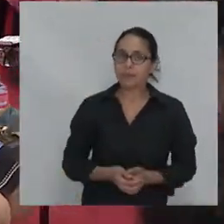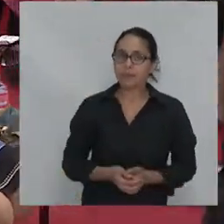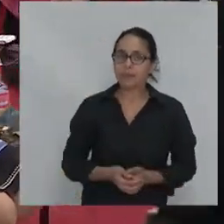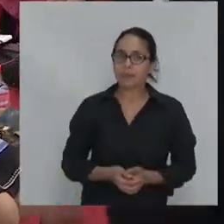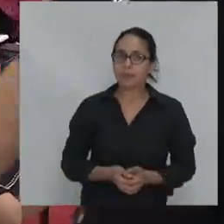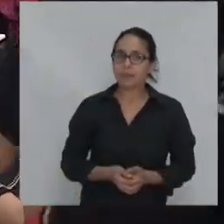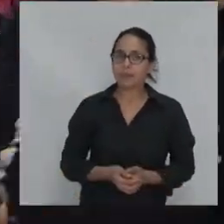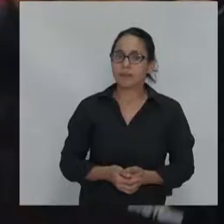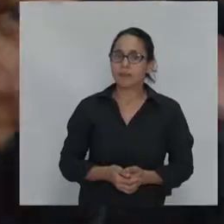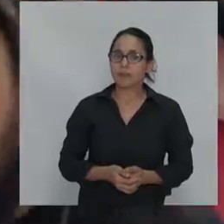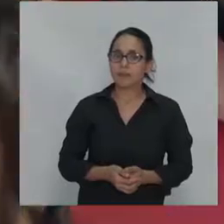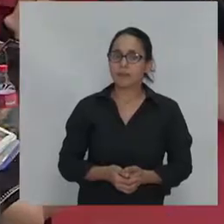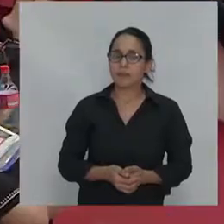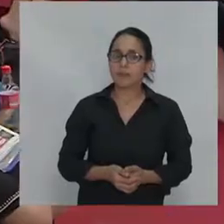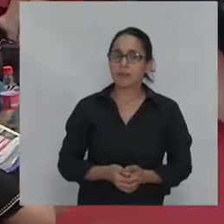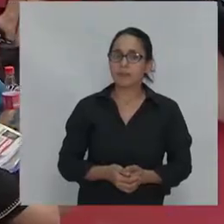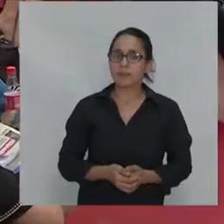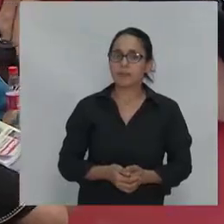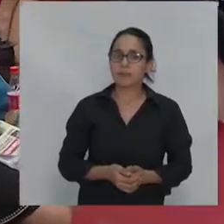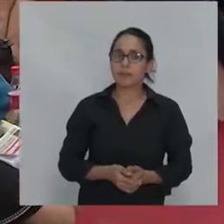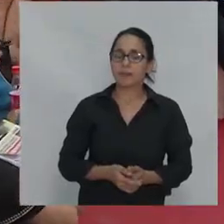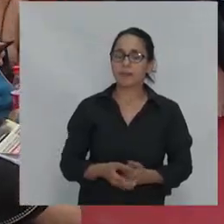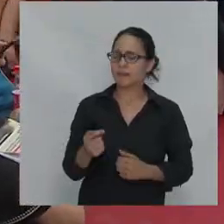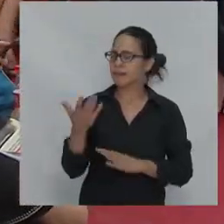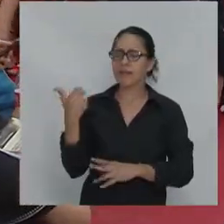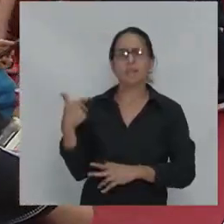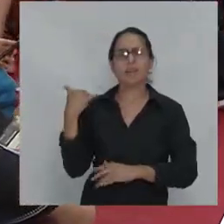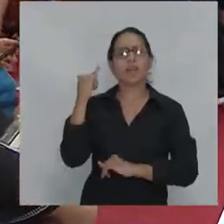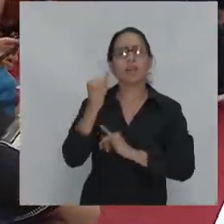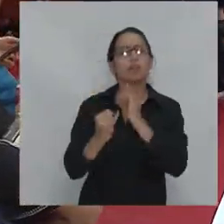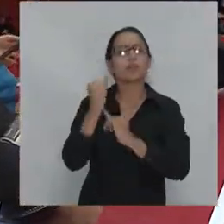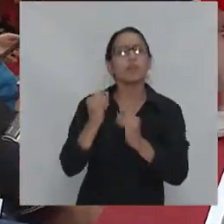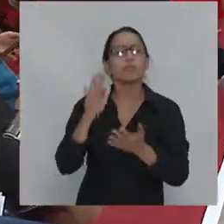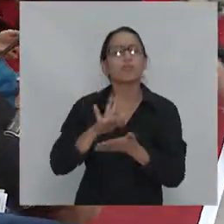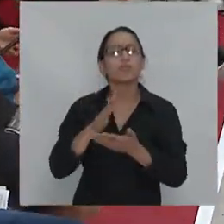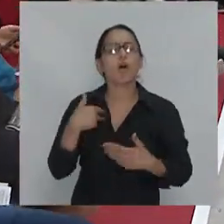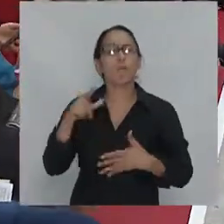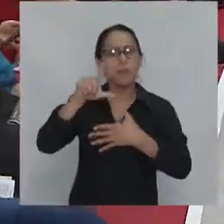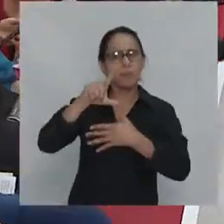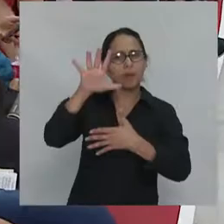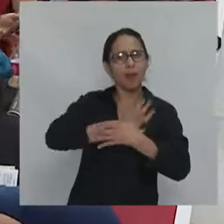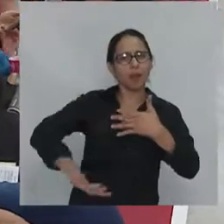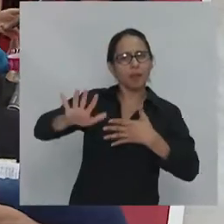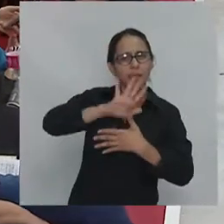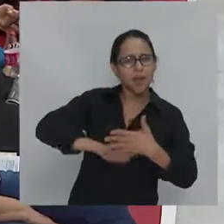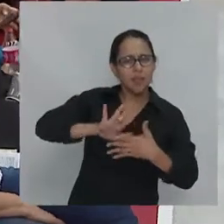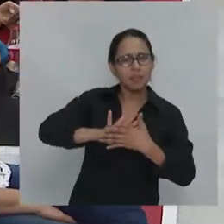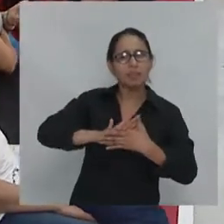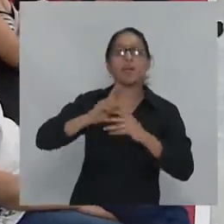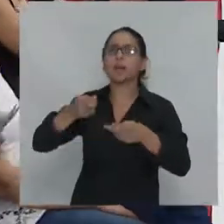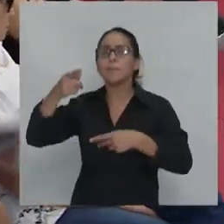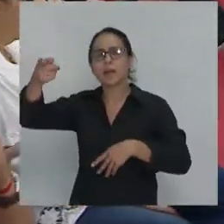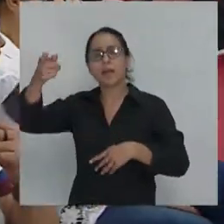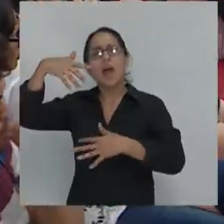resiste comentando en la experiencia de guerrillas en latina en américa latina después de la revolución cubana